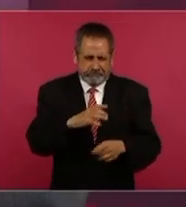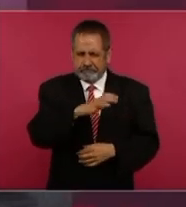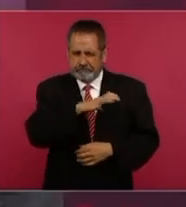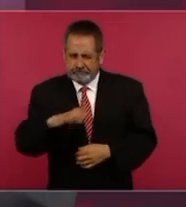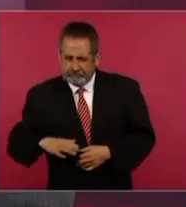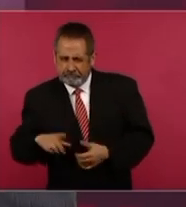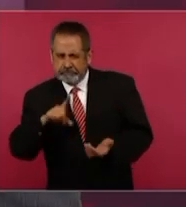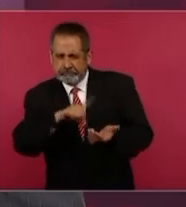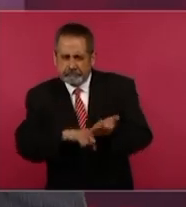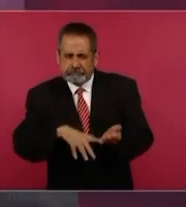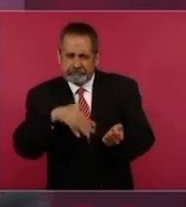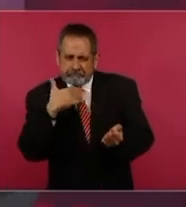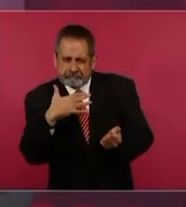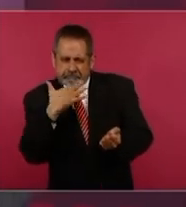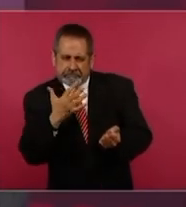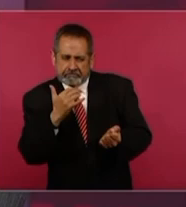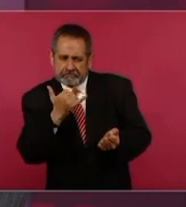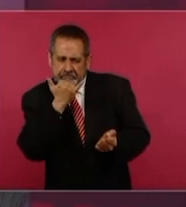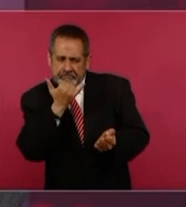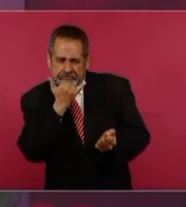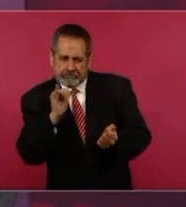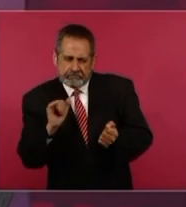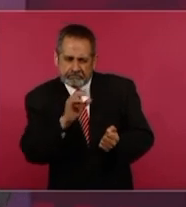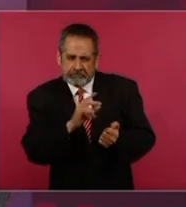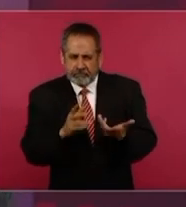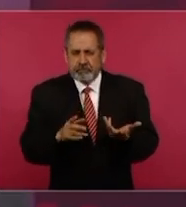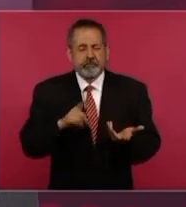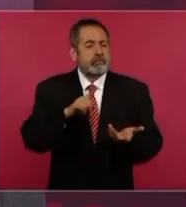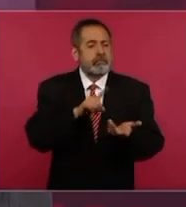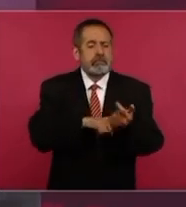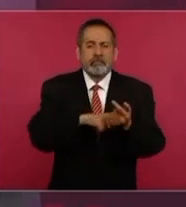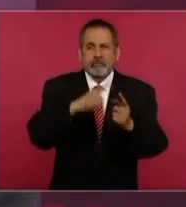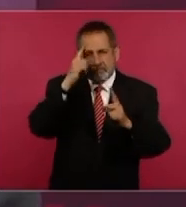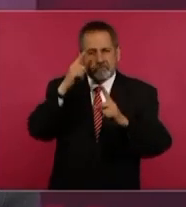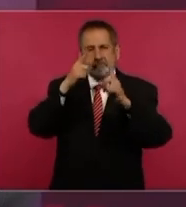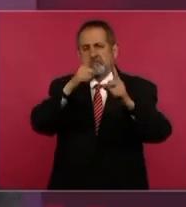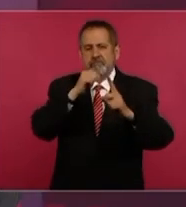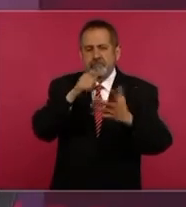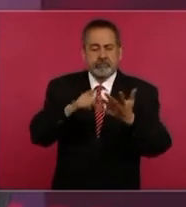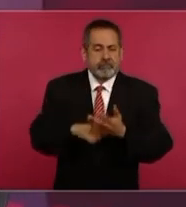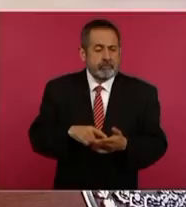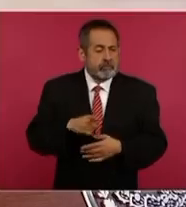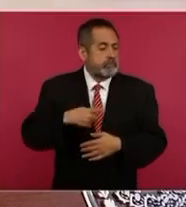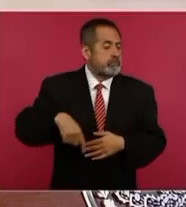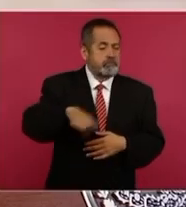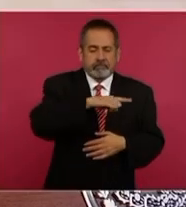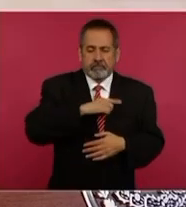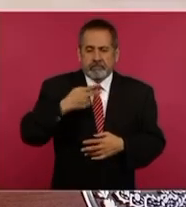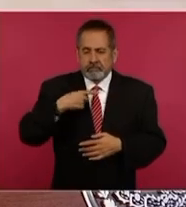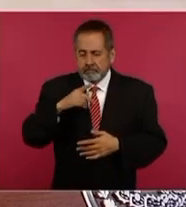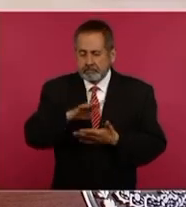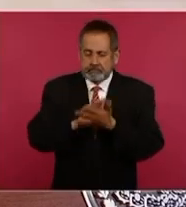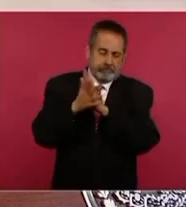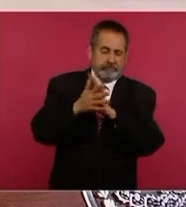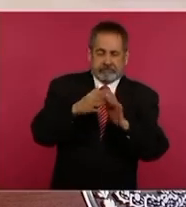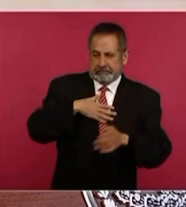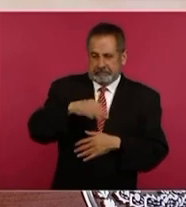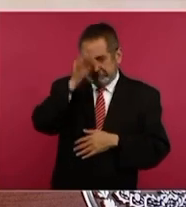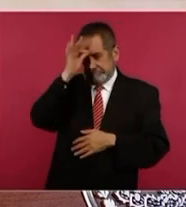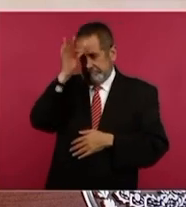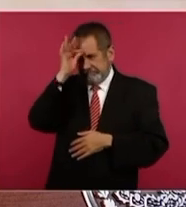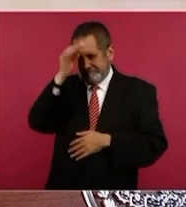porque cuando no hay principios, cuando no hay ideales, el poder atonta a los